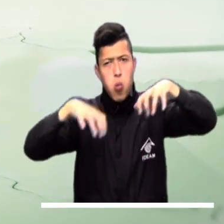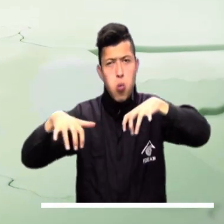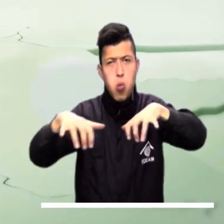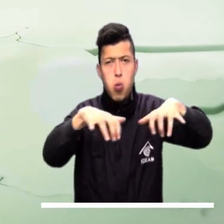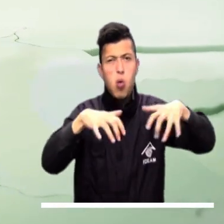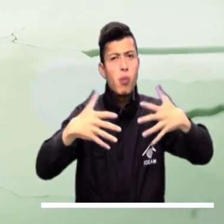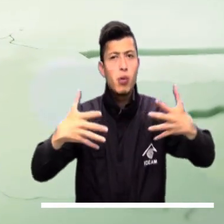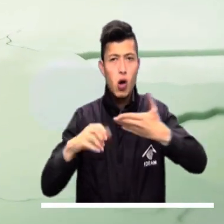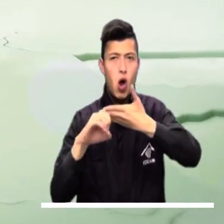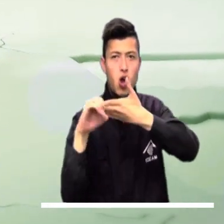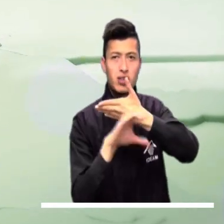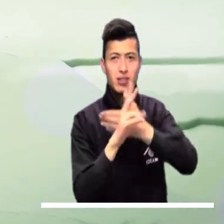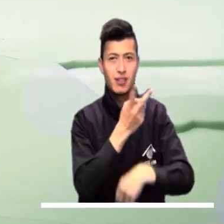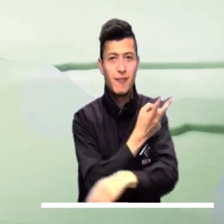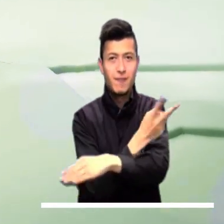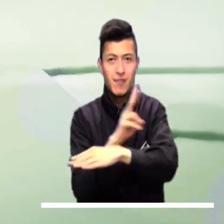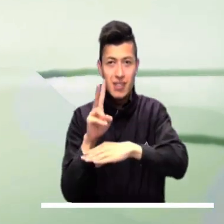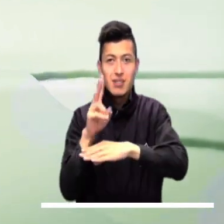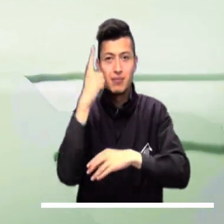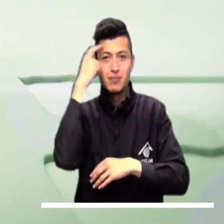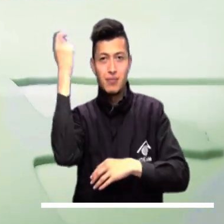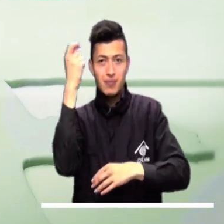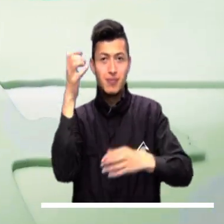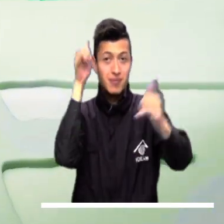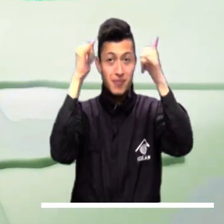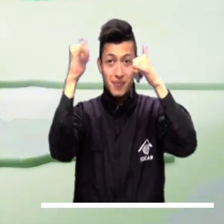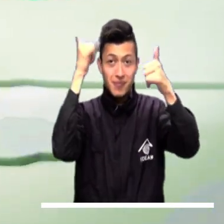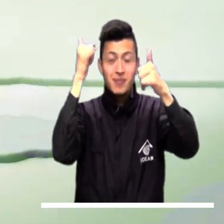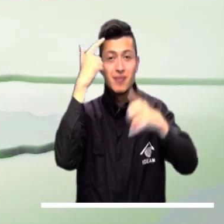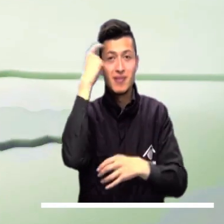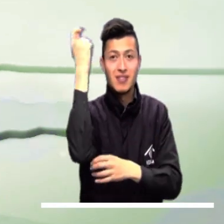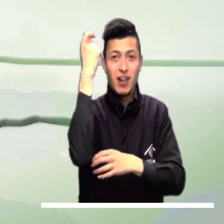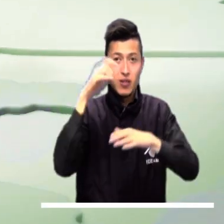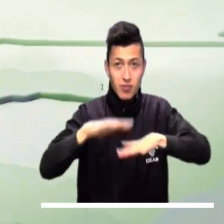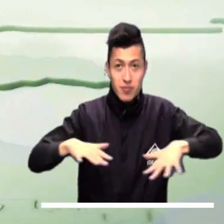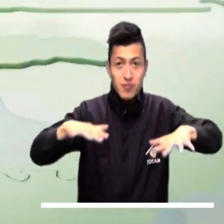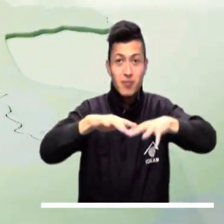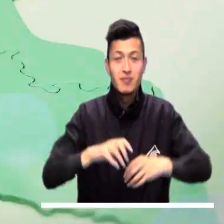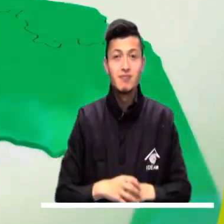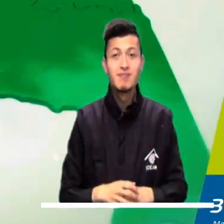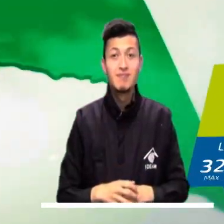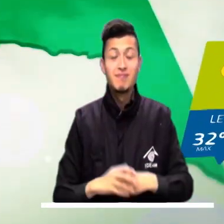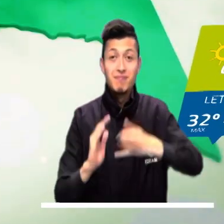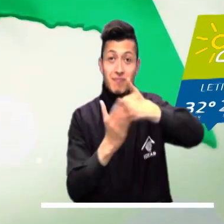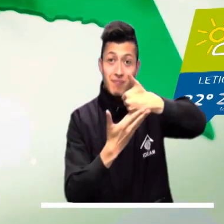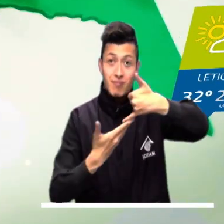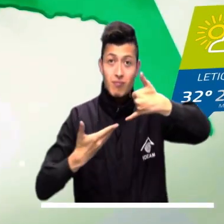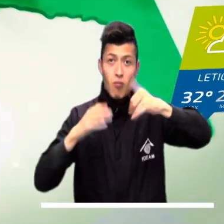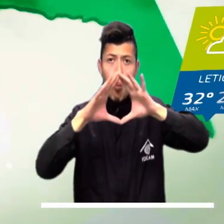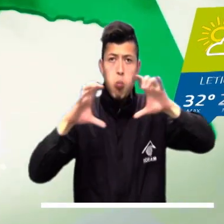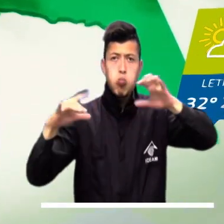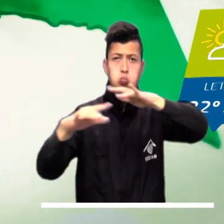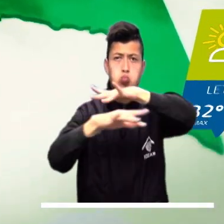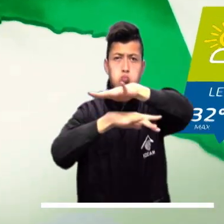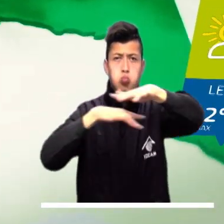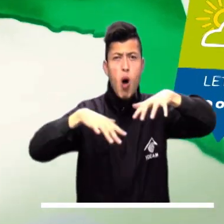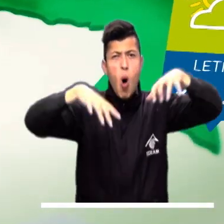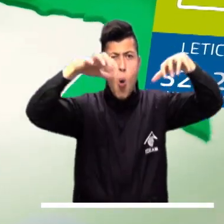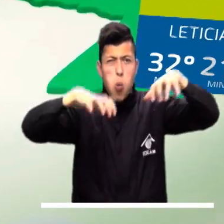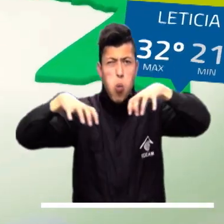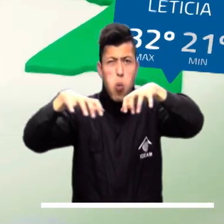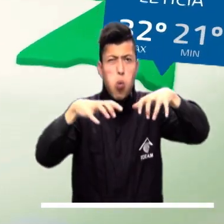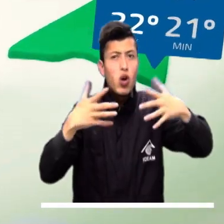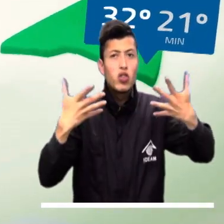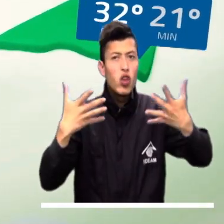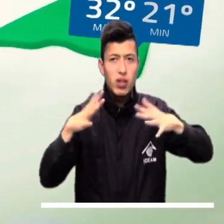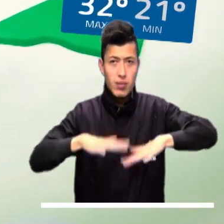lo cual podría ocasionar lluvias dispersas sobre el occidente de Bichada, Meta, Cazanare y el pie de Monte Llanero. La Amazonía espera densas